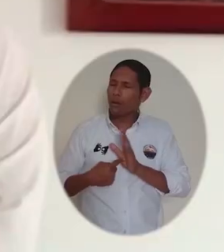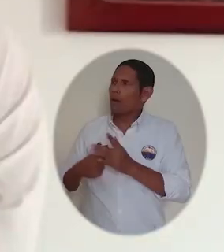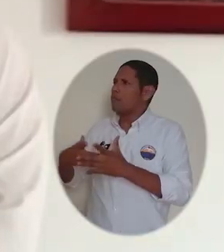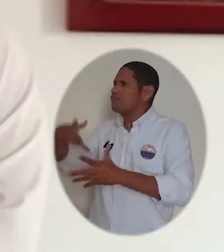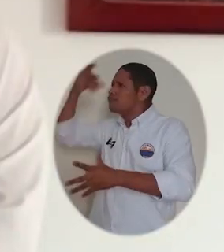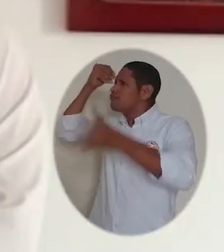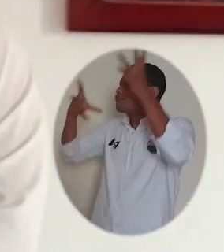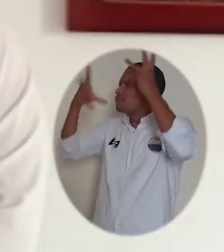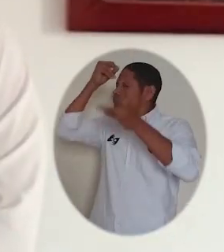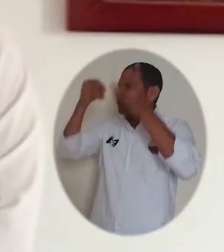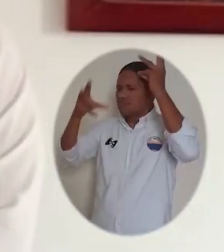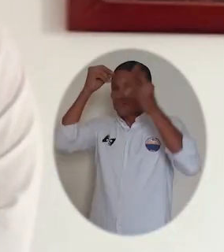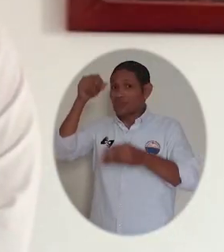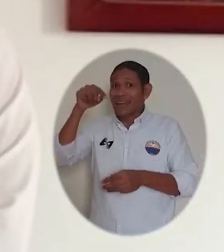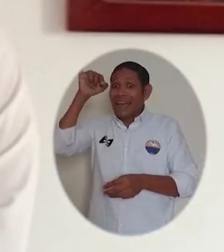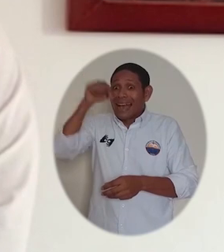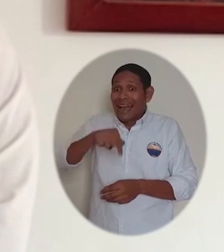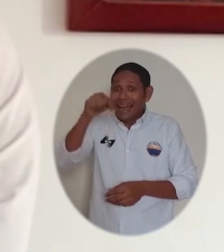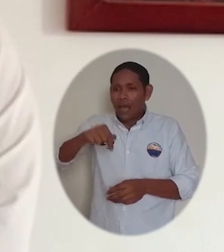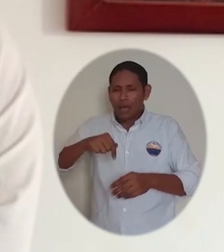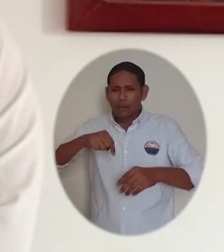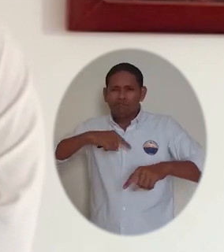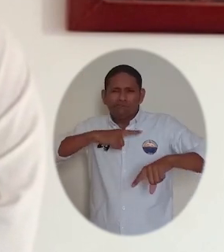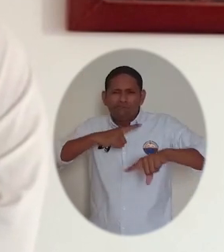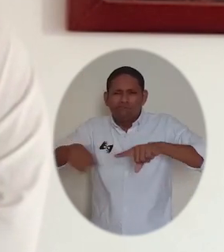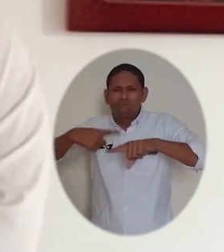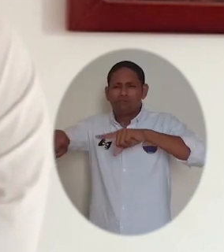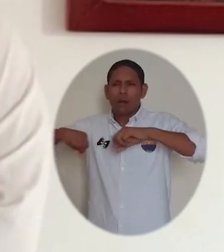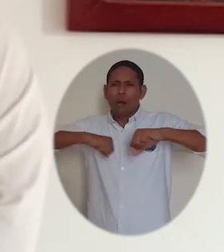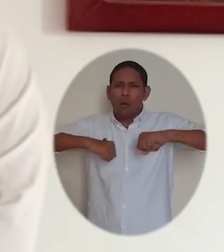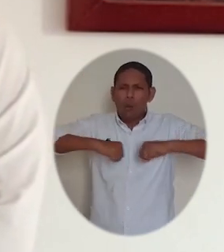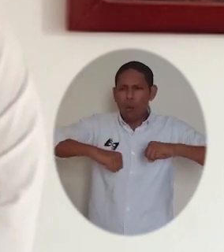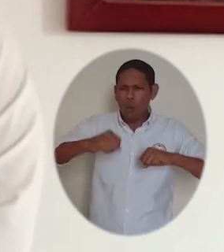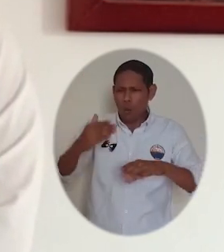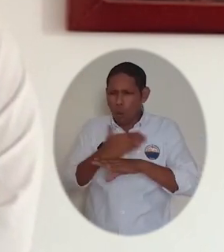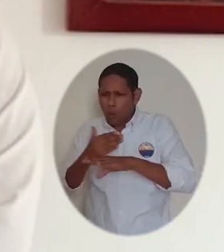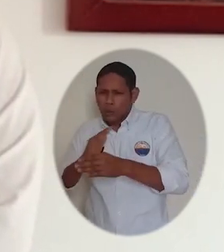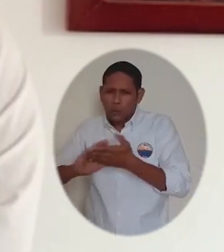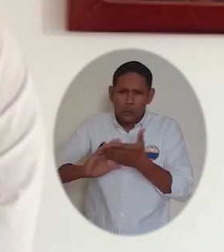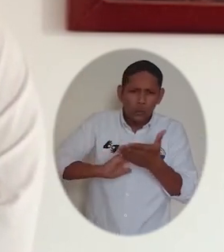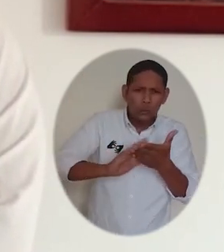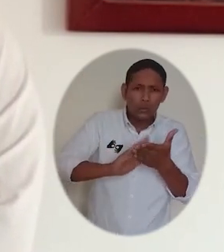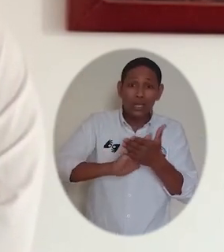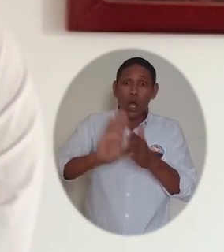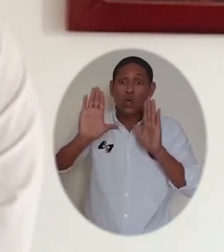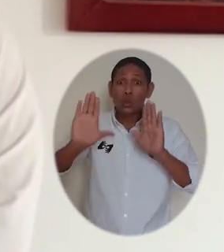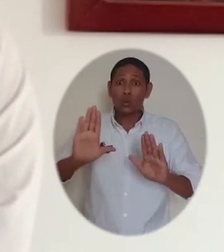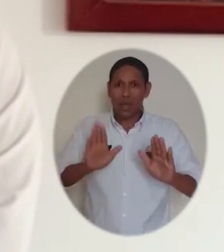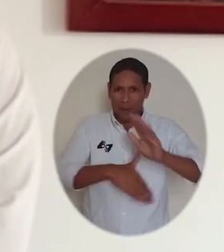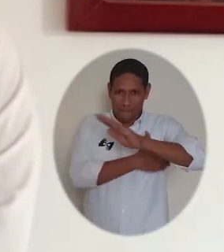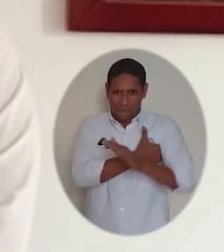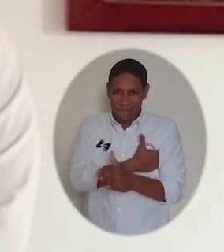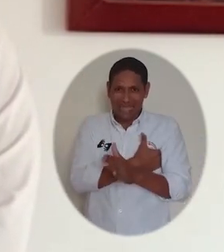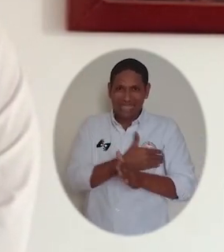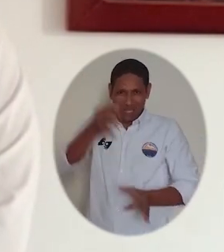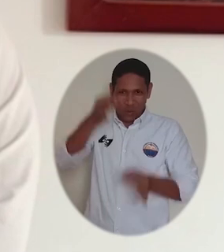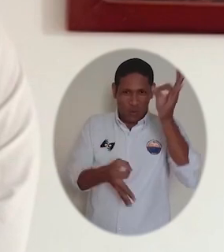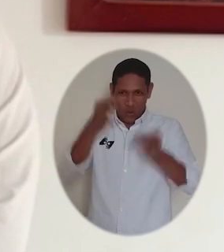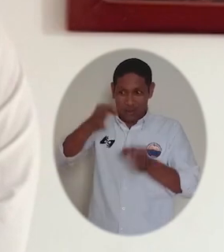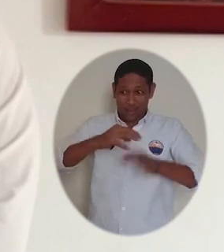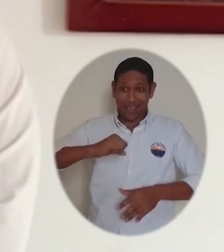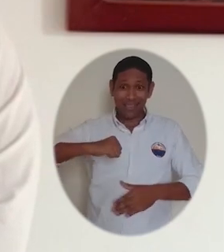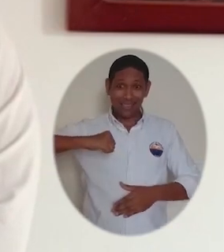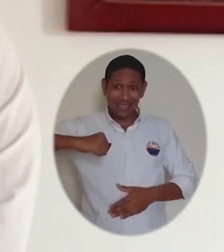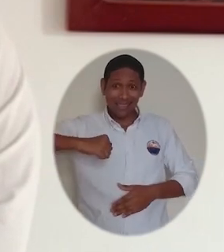estos la formación como conciliadores. Esto ha generado que la división de mecanismos alternativos de resolución de conflictos